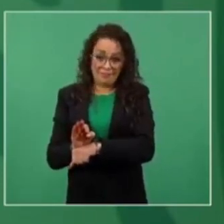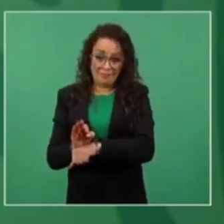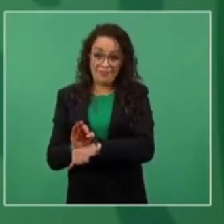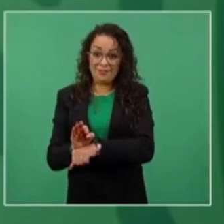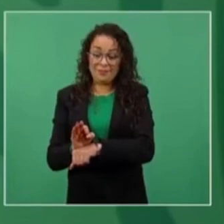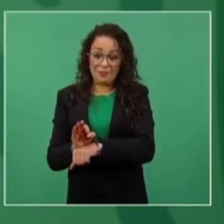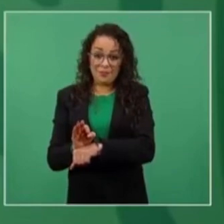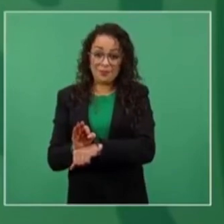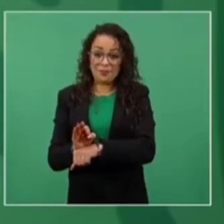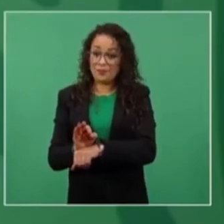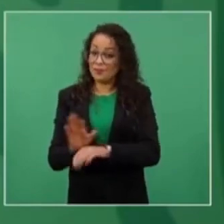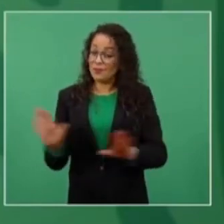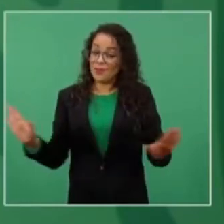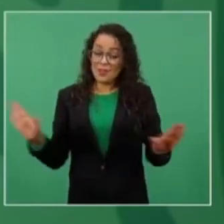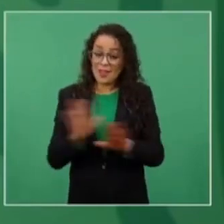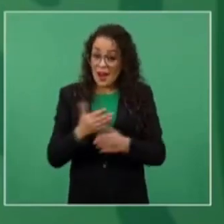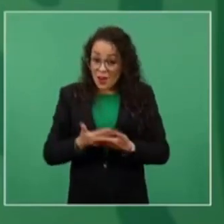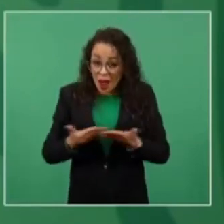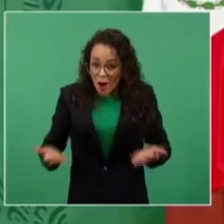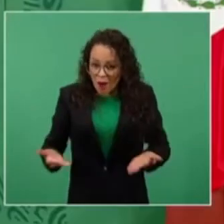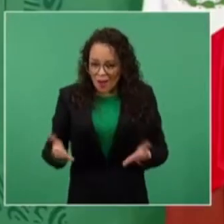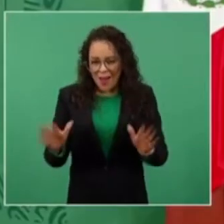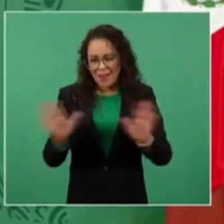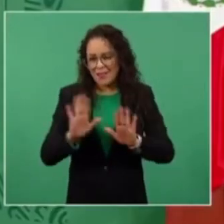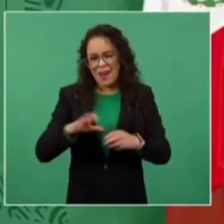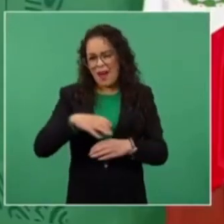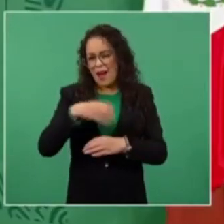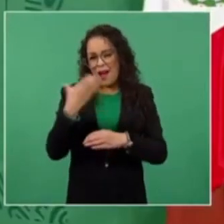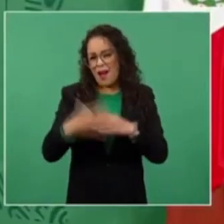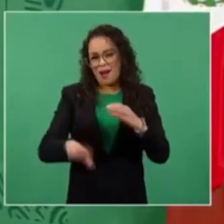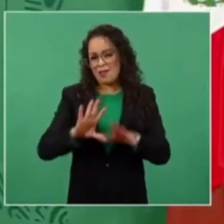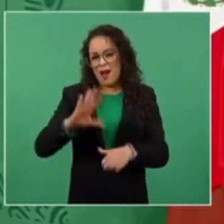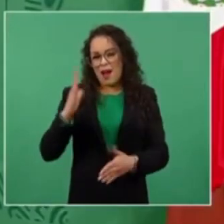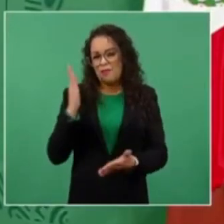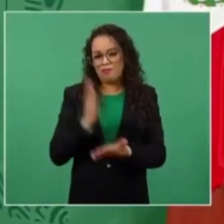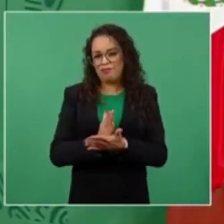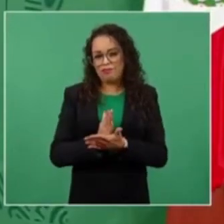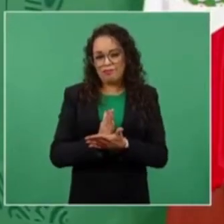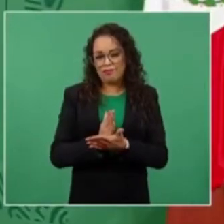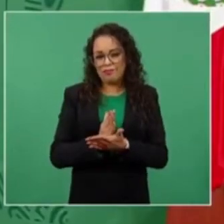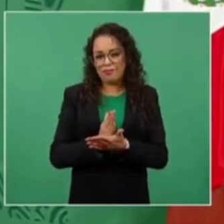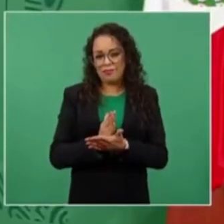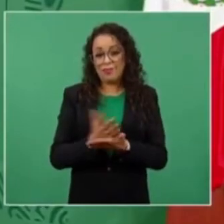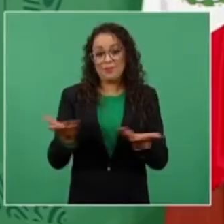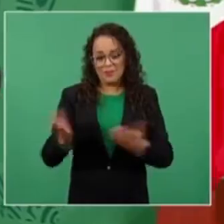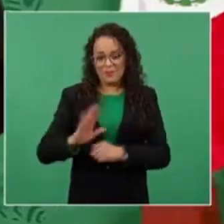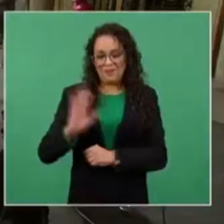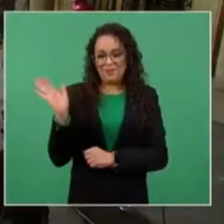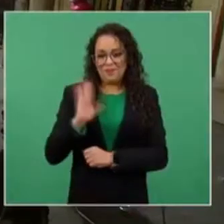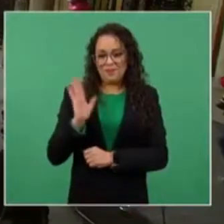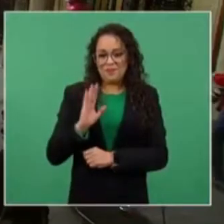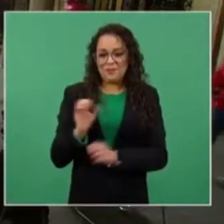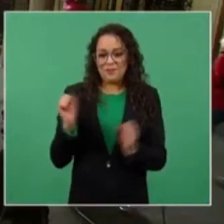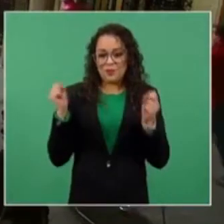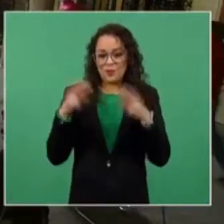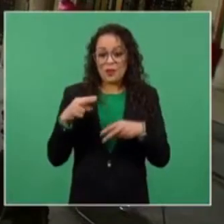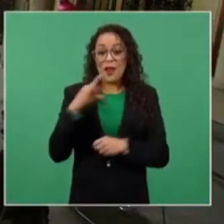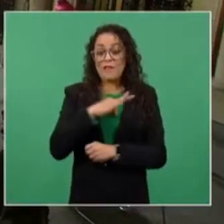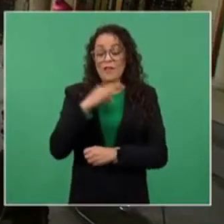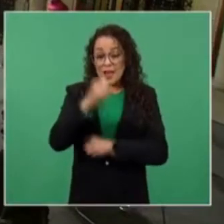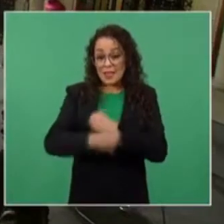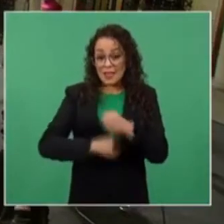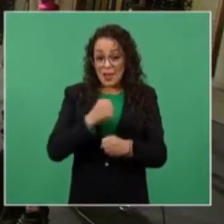ya no eso ya se acabó ya no funciona bueno nos vemos feliz año